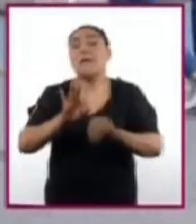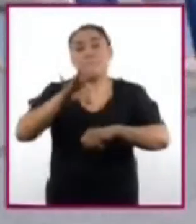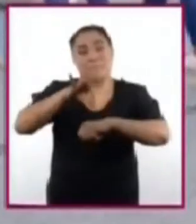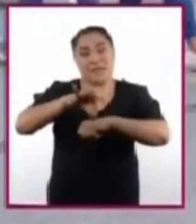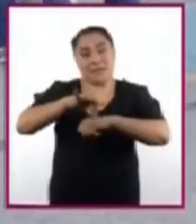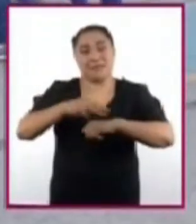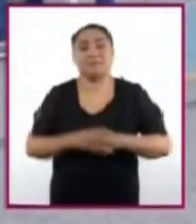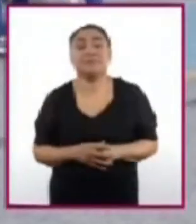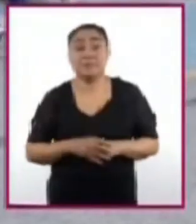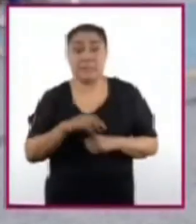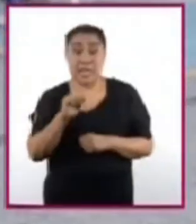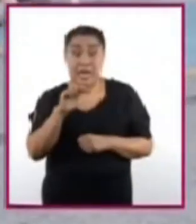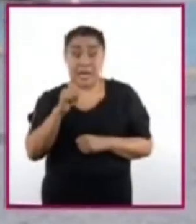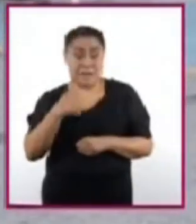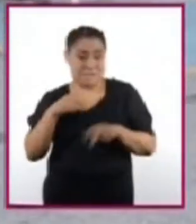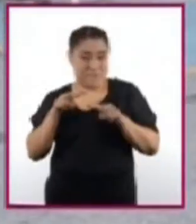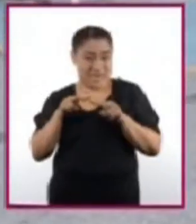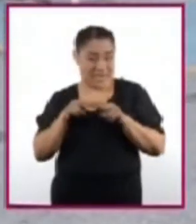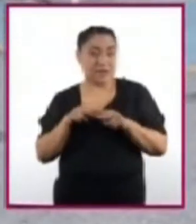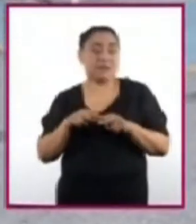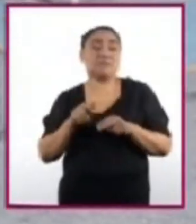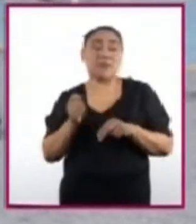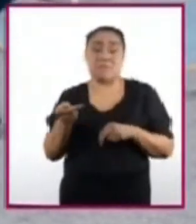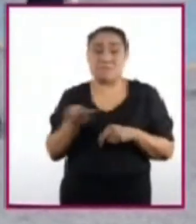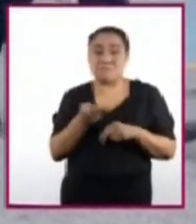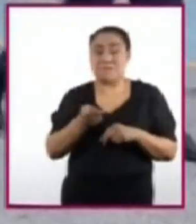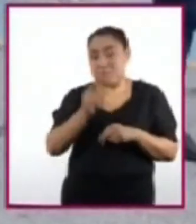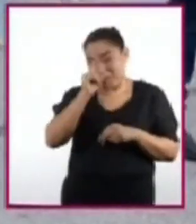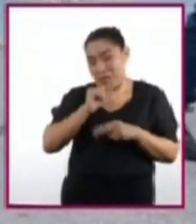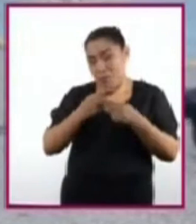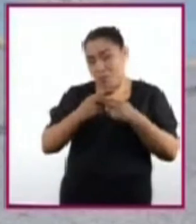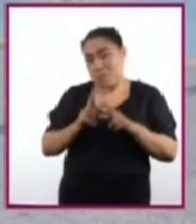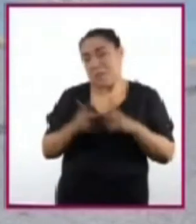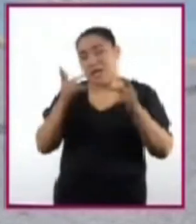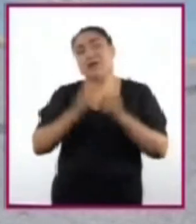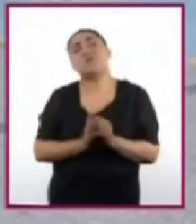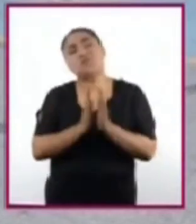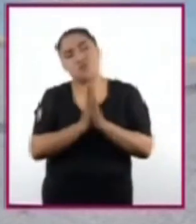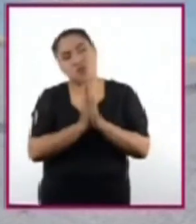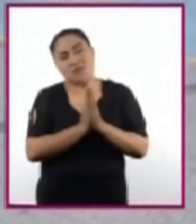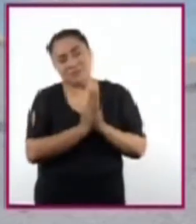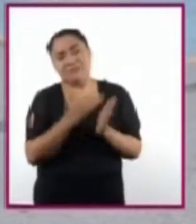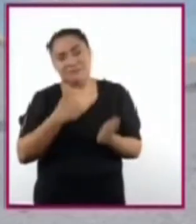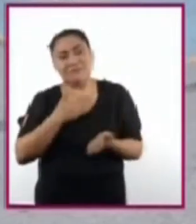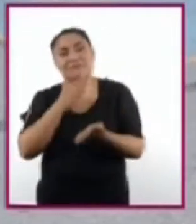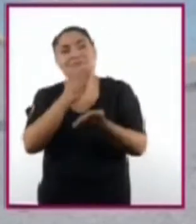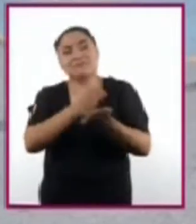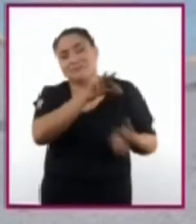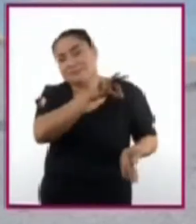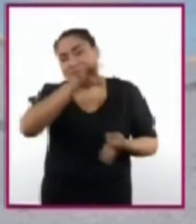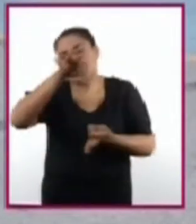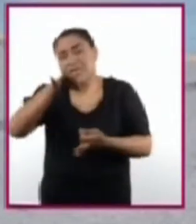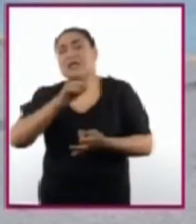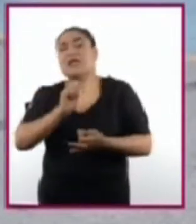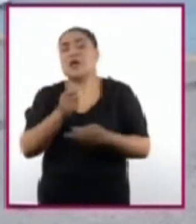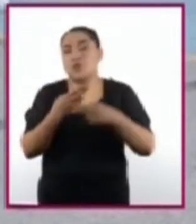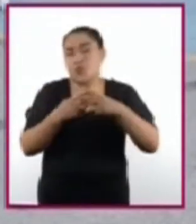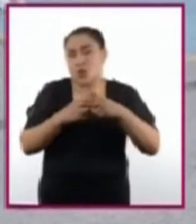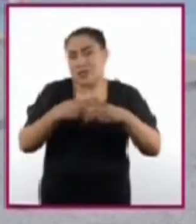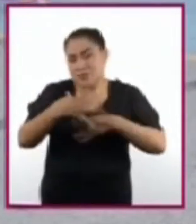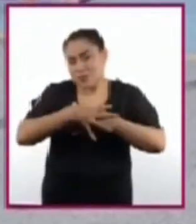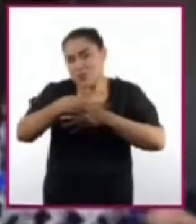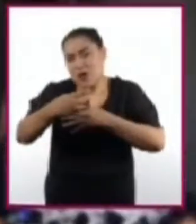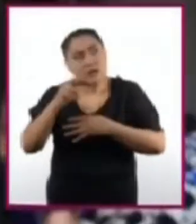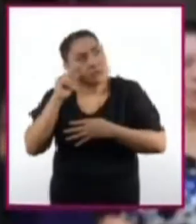Ana, vecina, se fracturó una pierna y me pidió de favor que le trajera su última radiografía a su médico para que él valore cómo va su